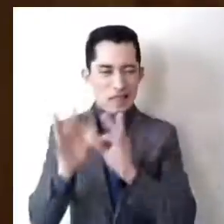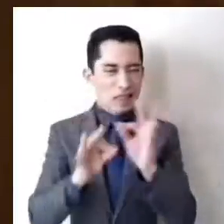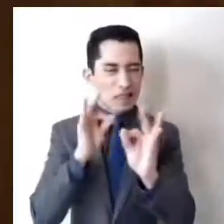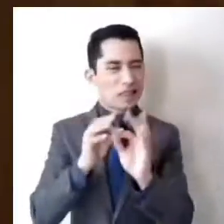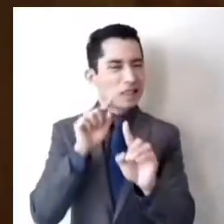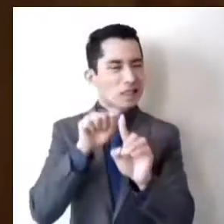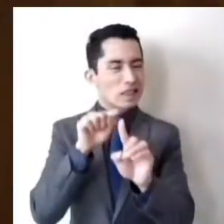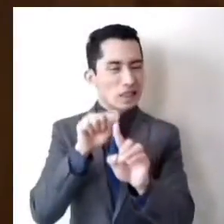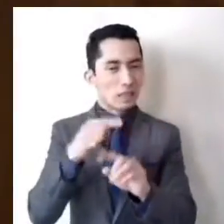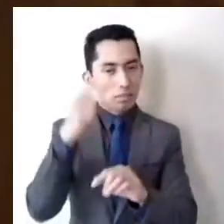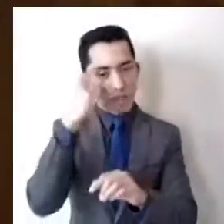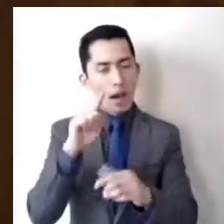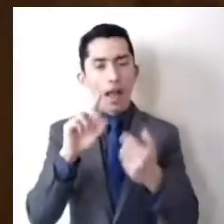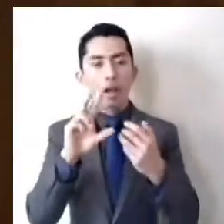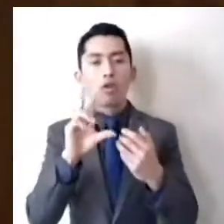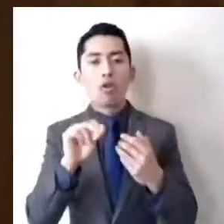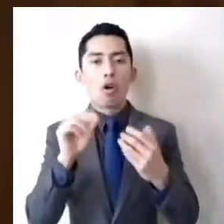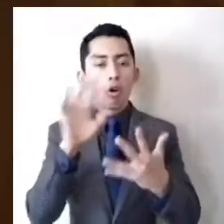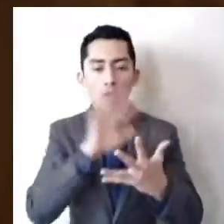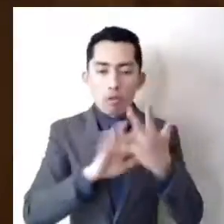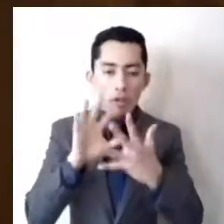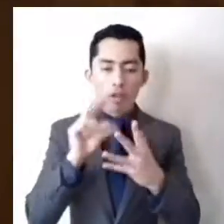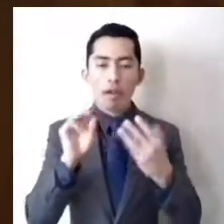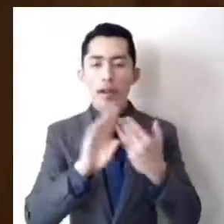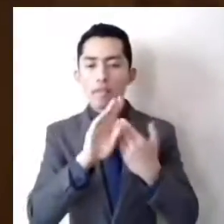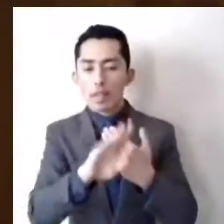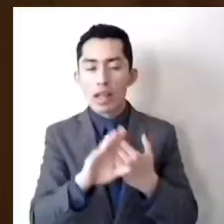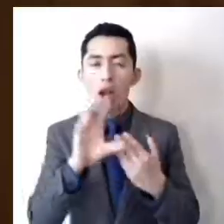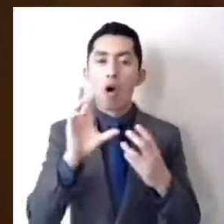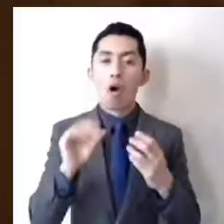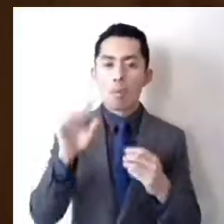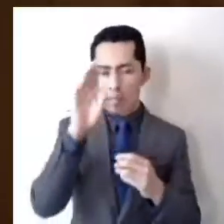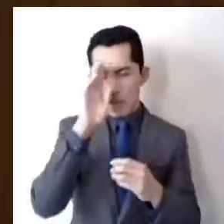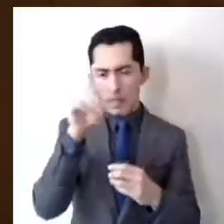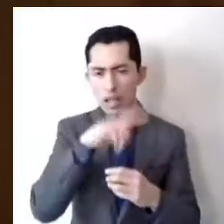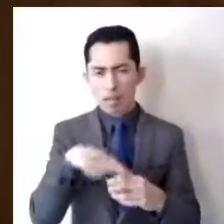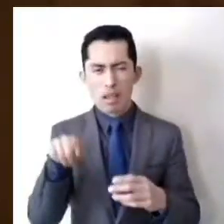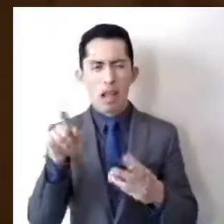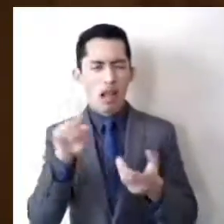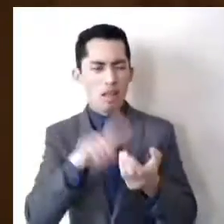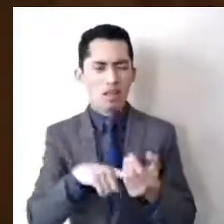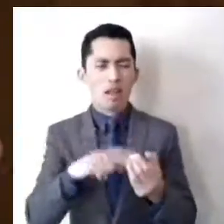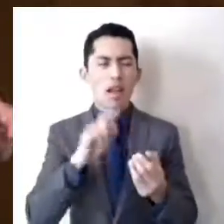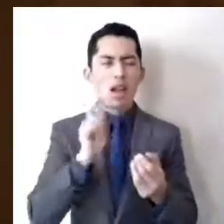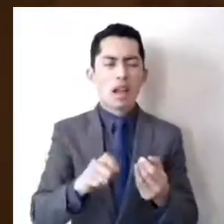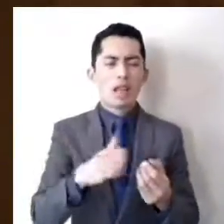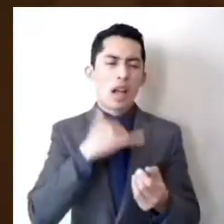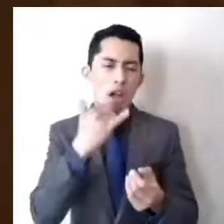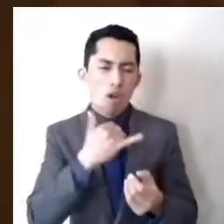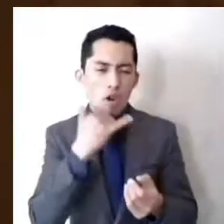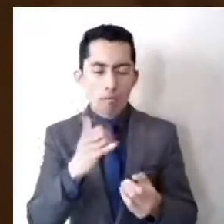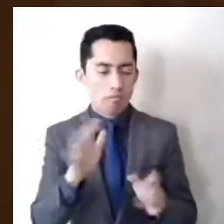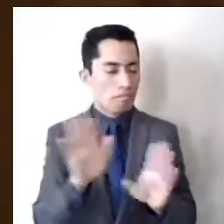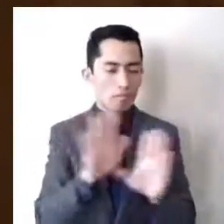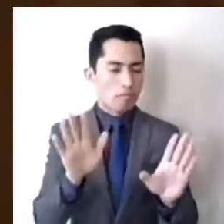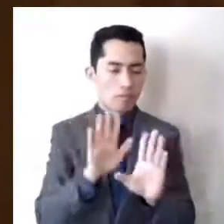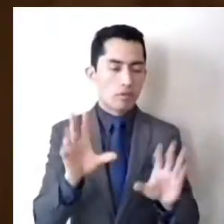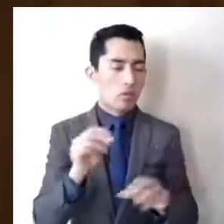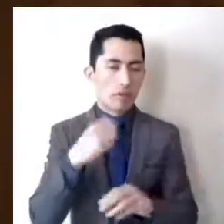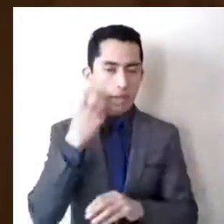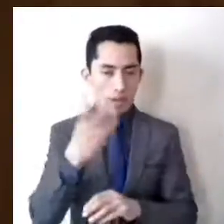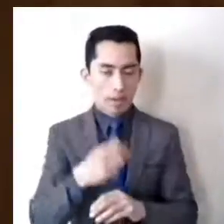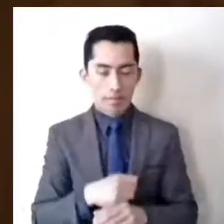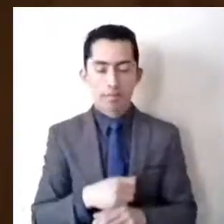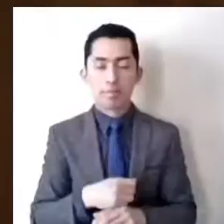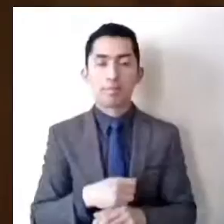de evitar confusiones e interpretaciones erróneas. Sin embargo,